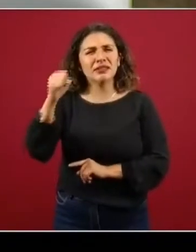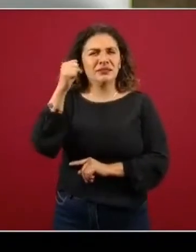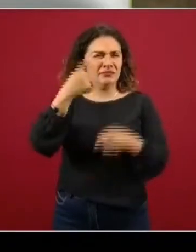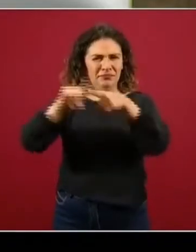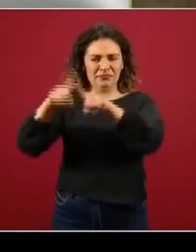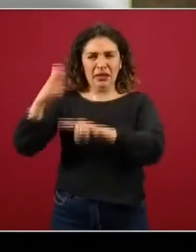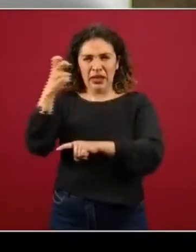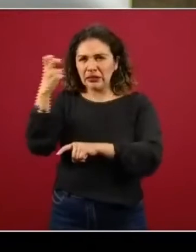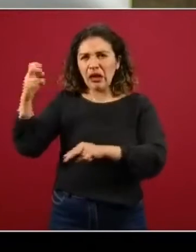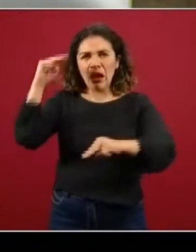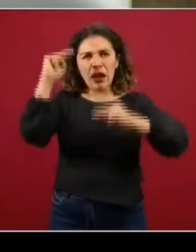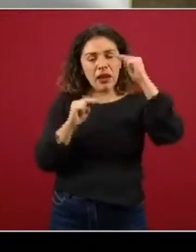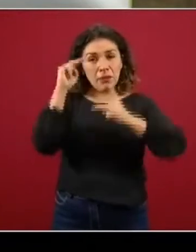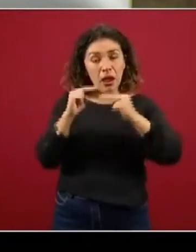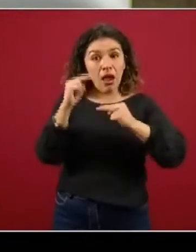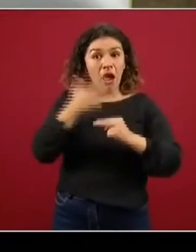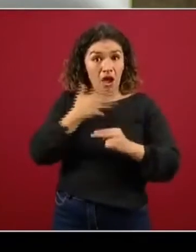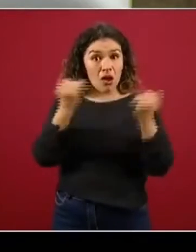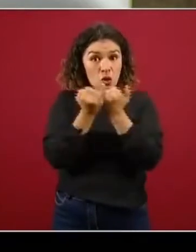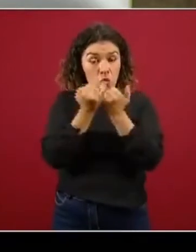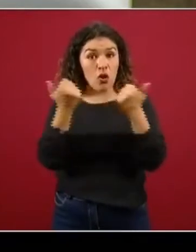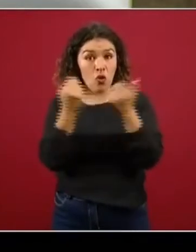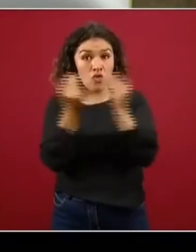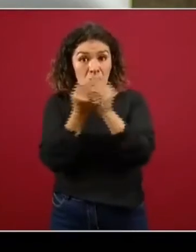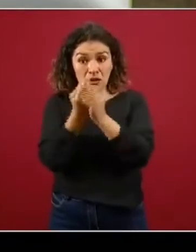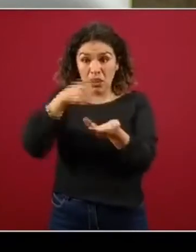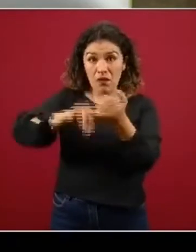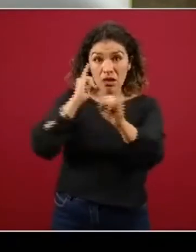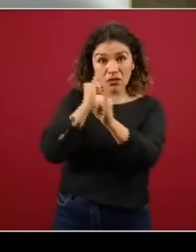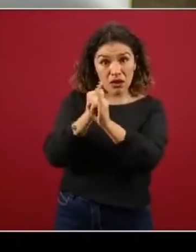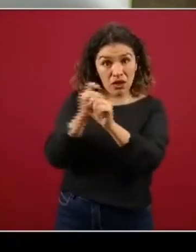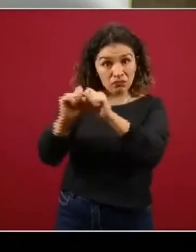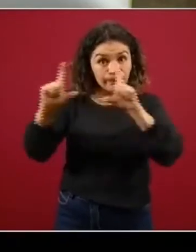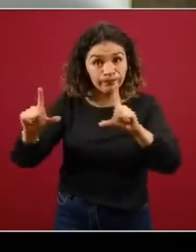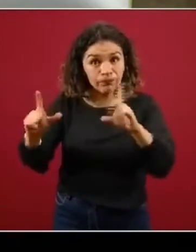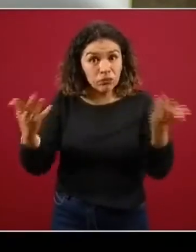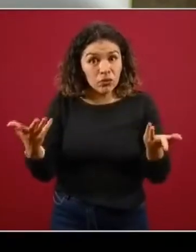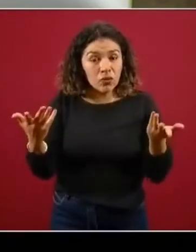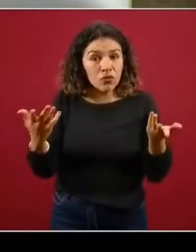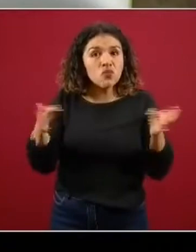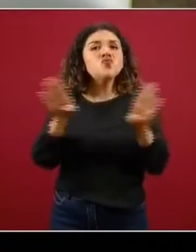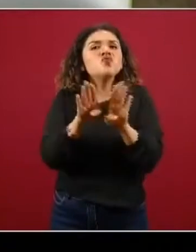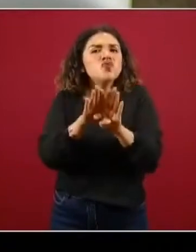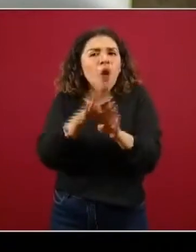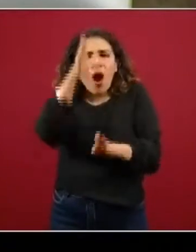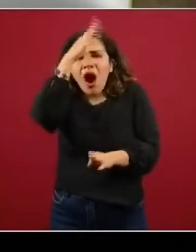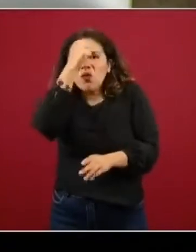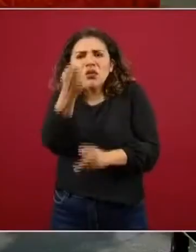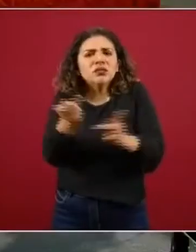estos niveles van a tomar también las clases en la televisión en línea ¿cuál sería la alternativa al respecto?